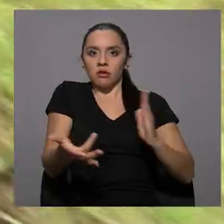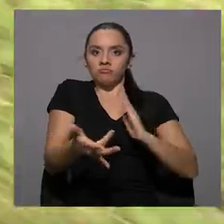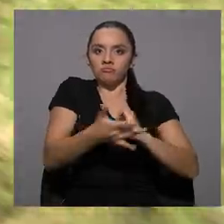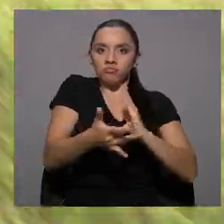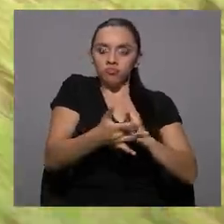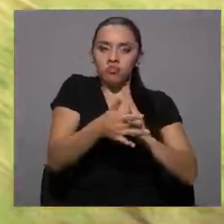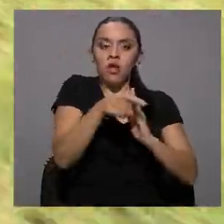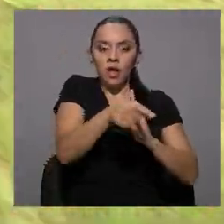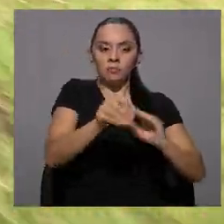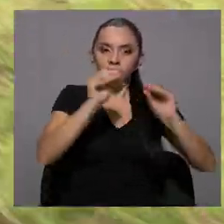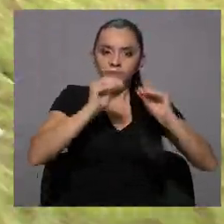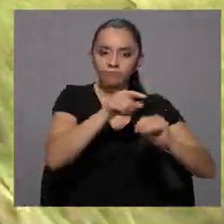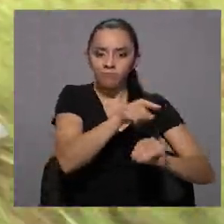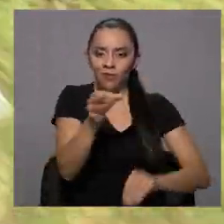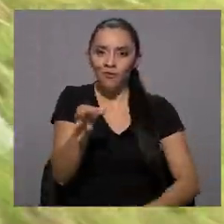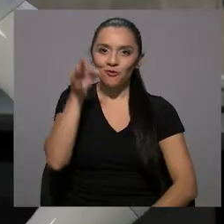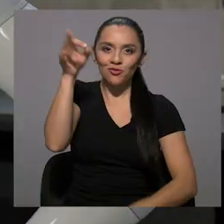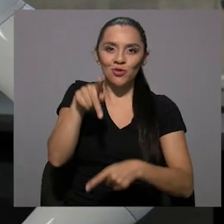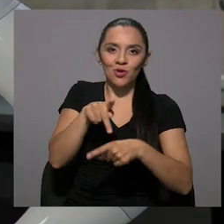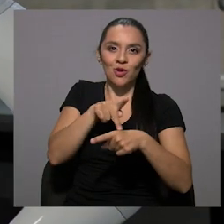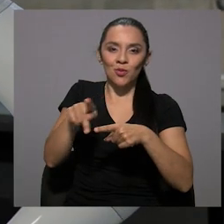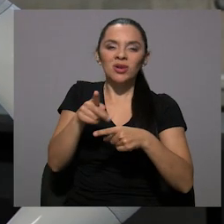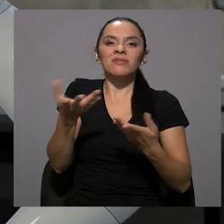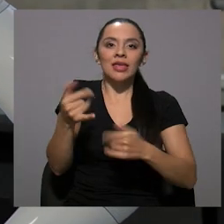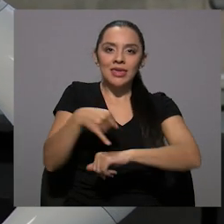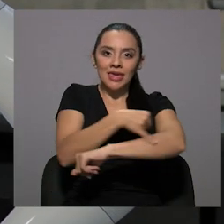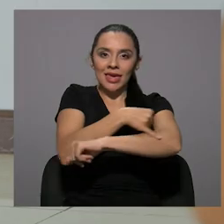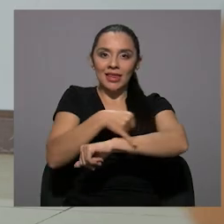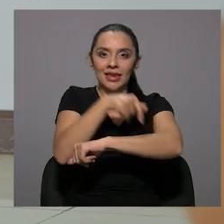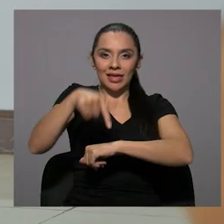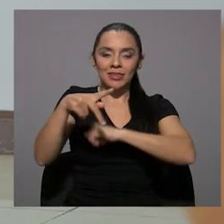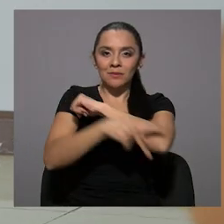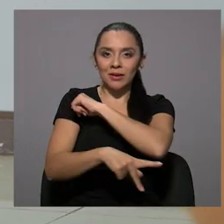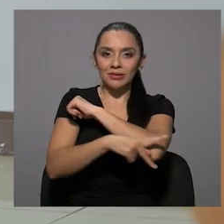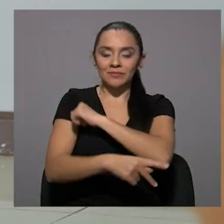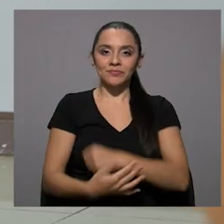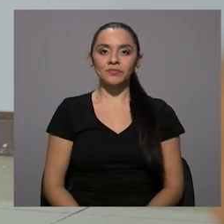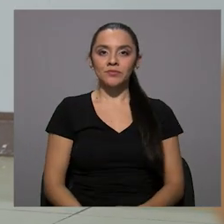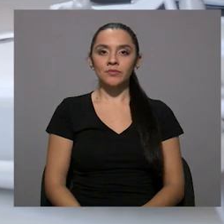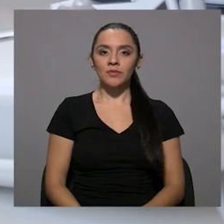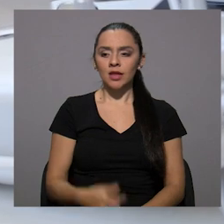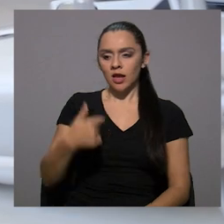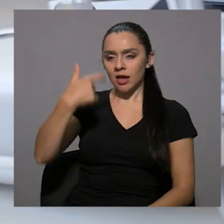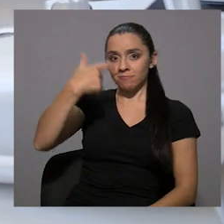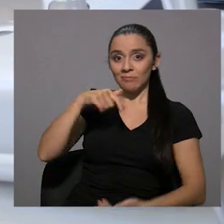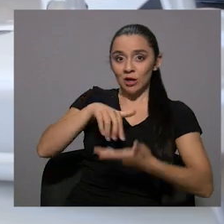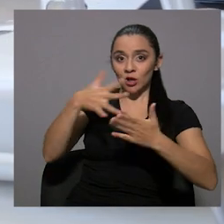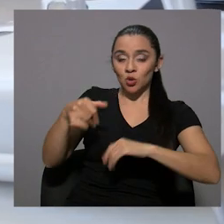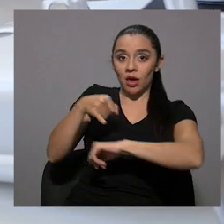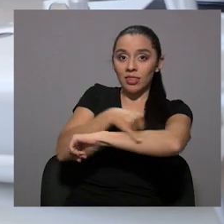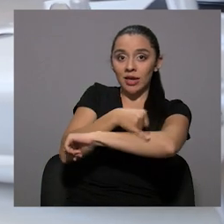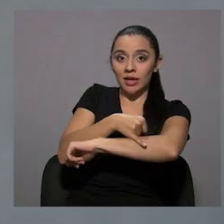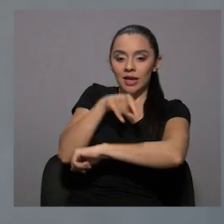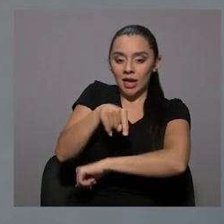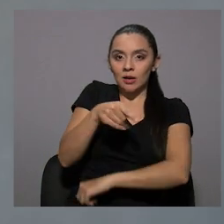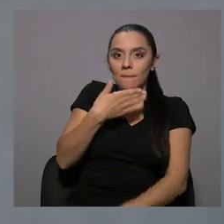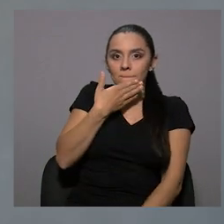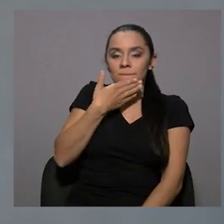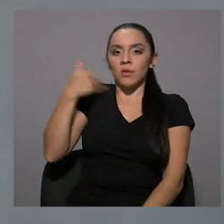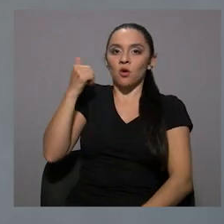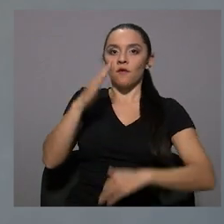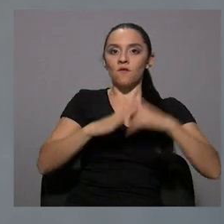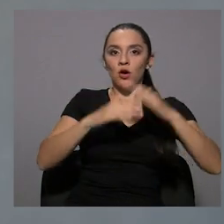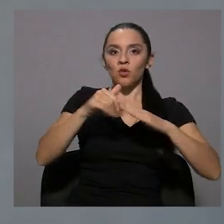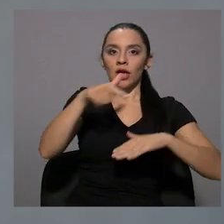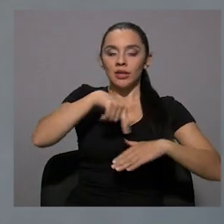tecnológicas con las que se forman los futuros profesionales en ingeniería del país. Ser estudiante de ingeniería en una de